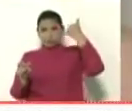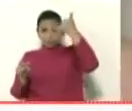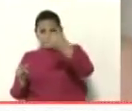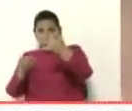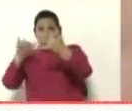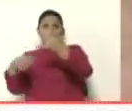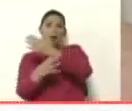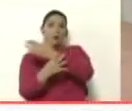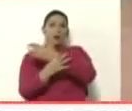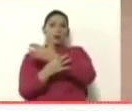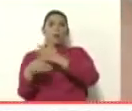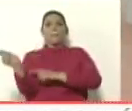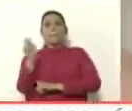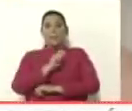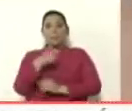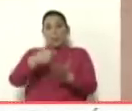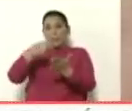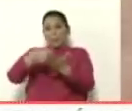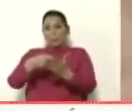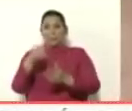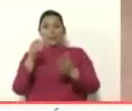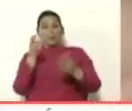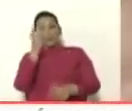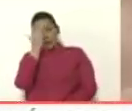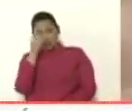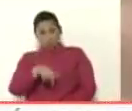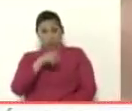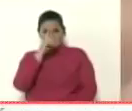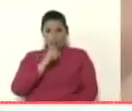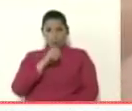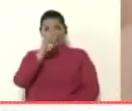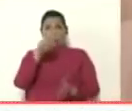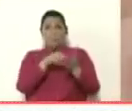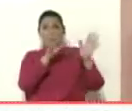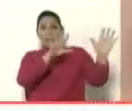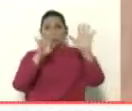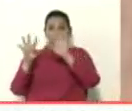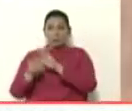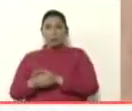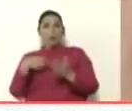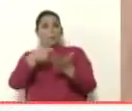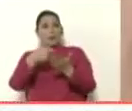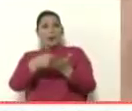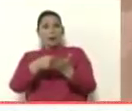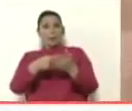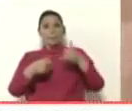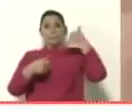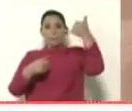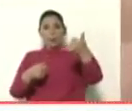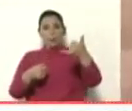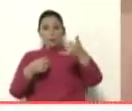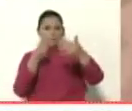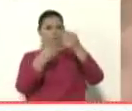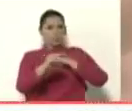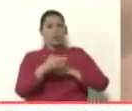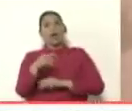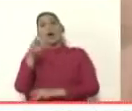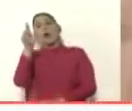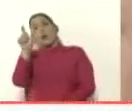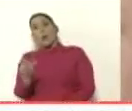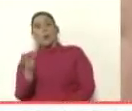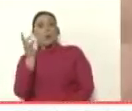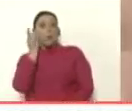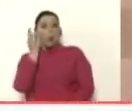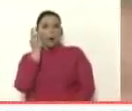en el mes de febrero de este año, 2019, el teléfono de Rosana Cúcuta.